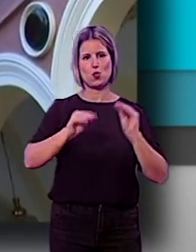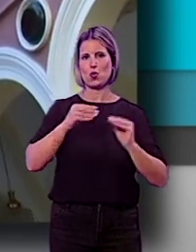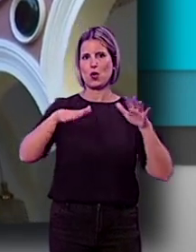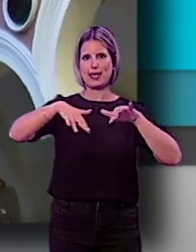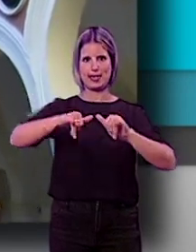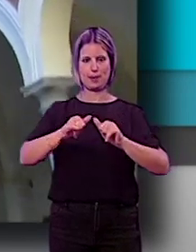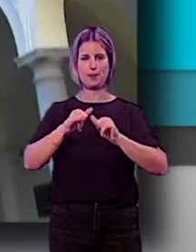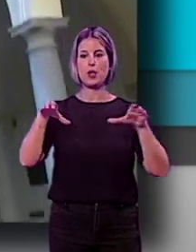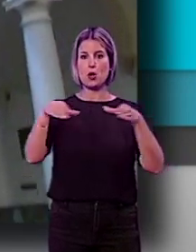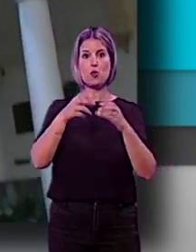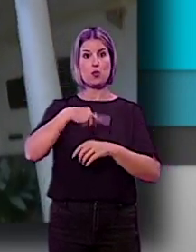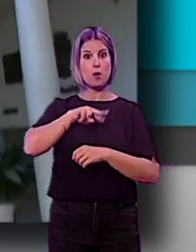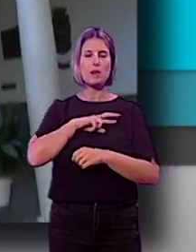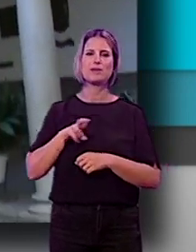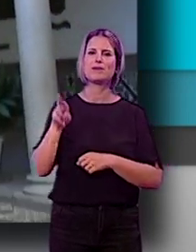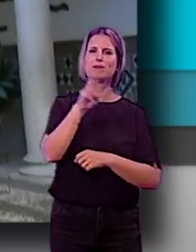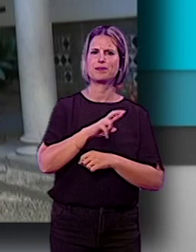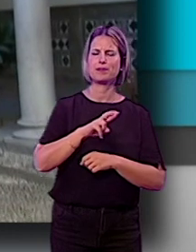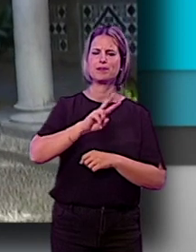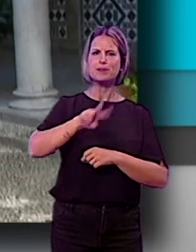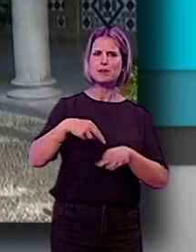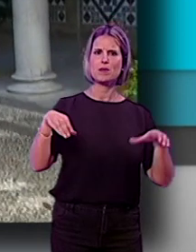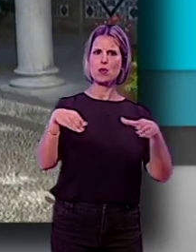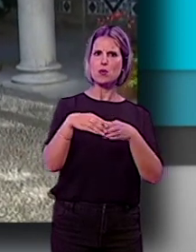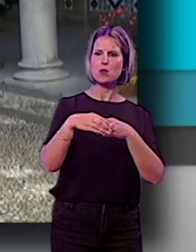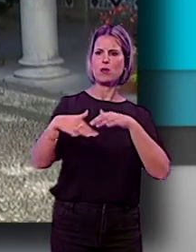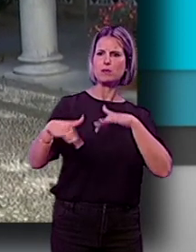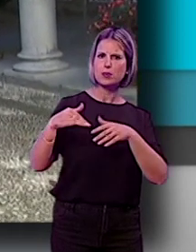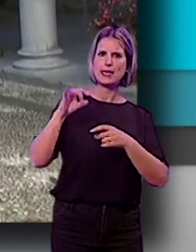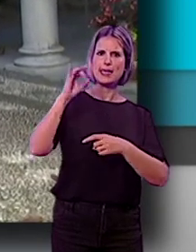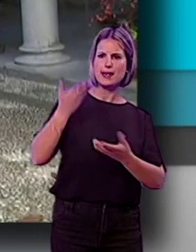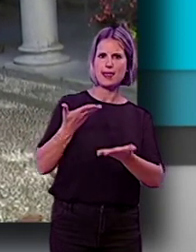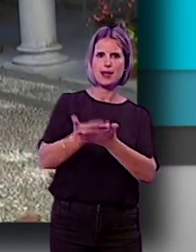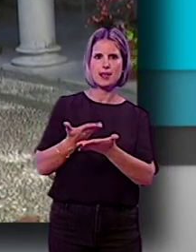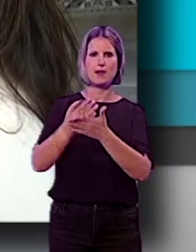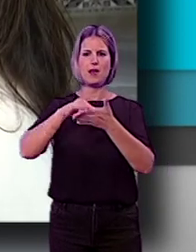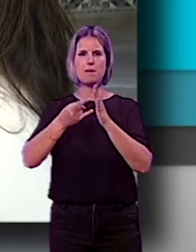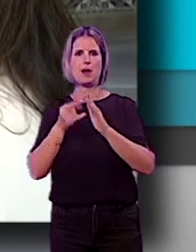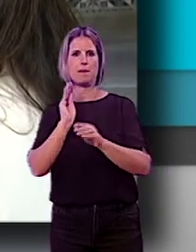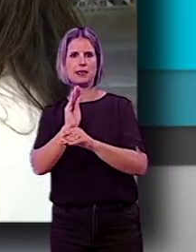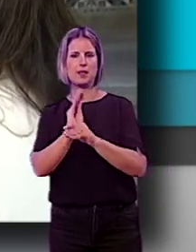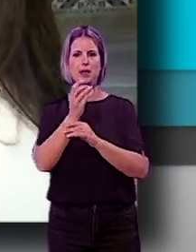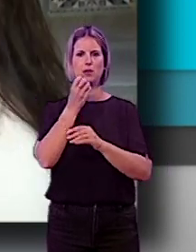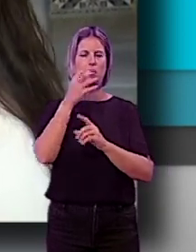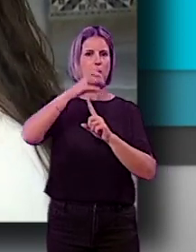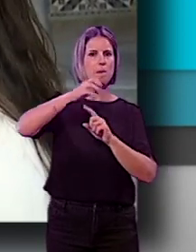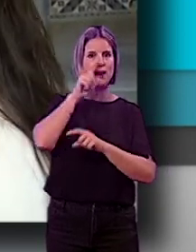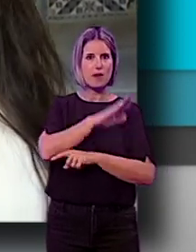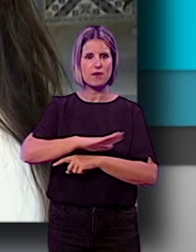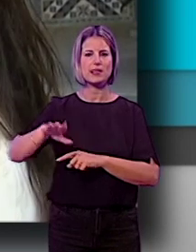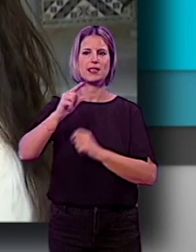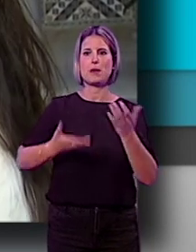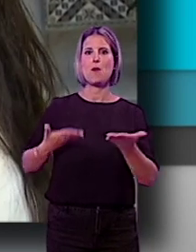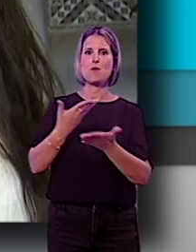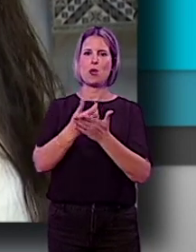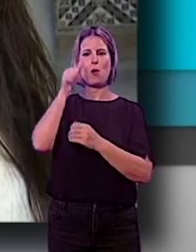grupo municipal de Vox remarcaron que son un grupo proactivo en presentar iniciativas como un plan de mantenimiento de parques infantiles y una moción de apoyo